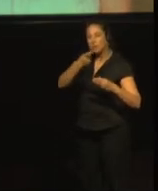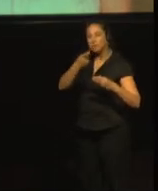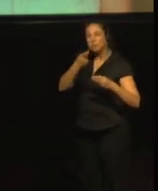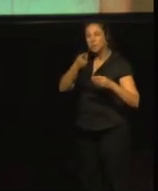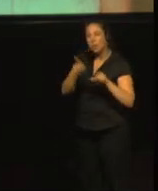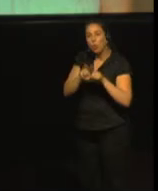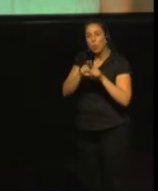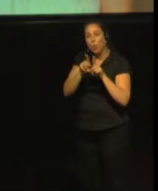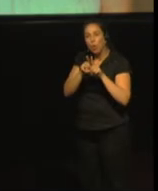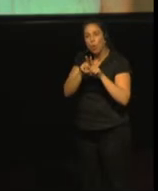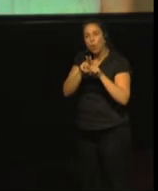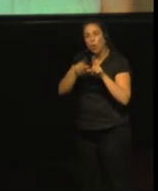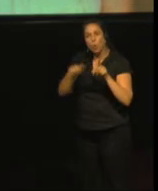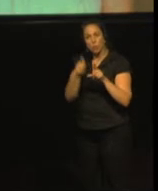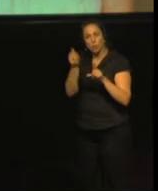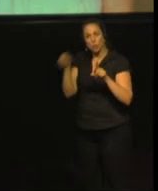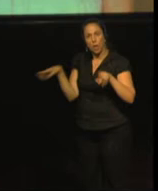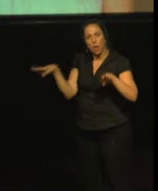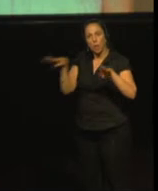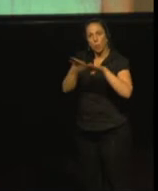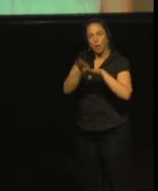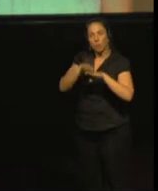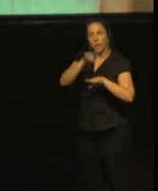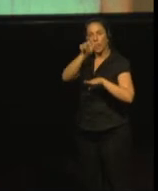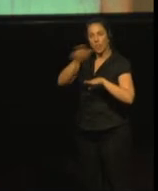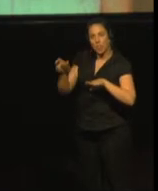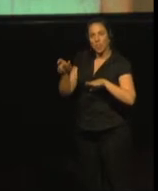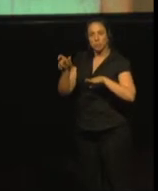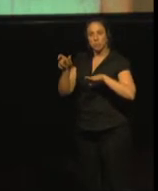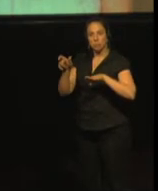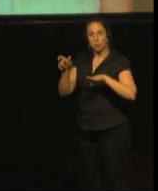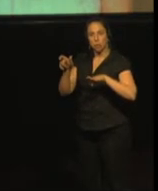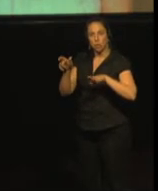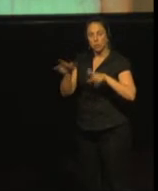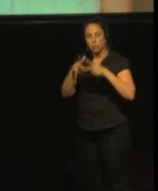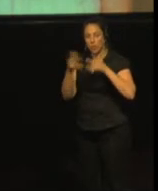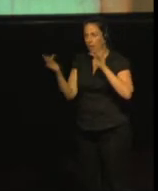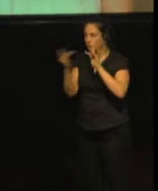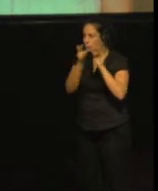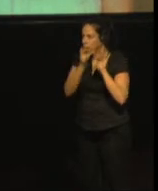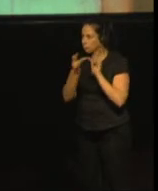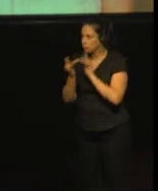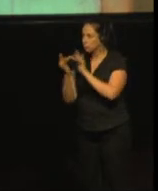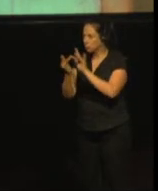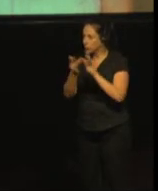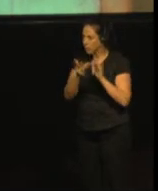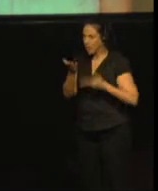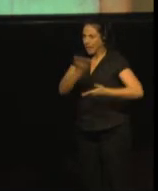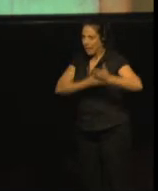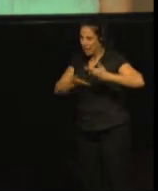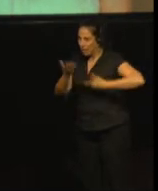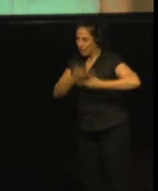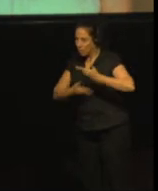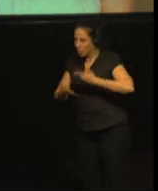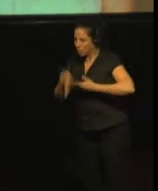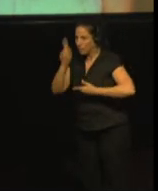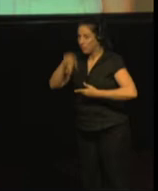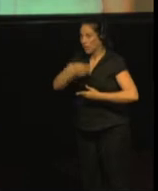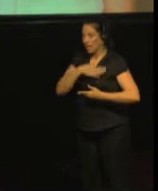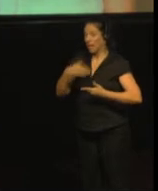oportunidades para tener relaciones sociales y por consiguiente pueden tener